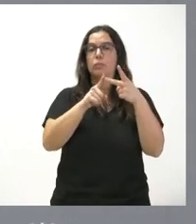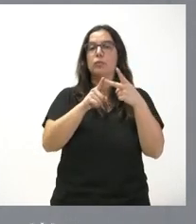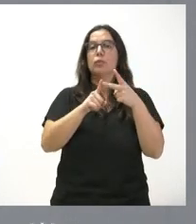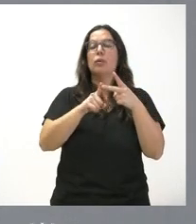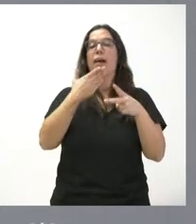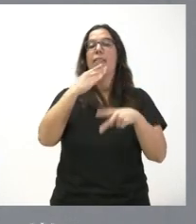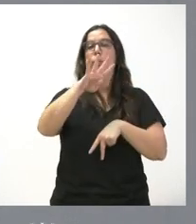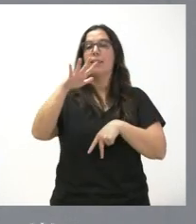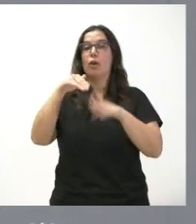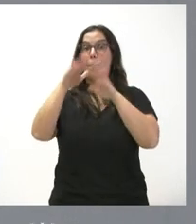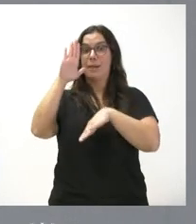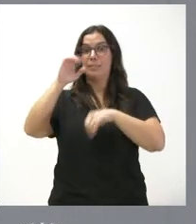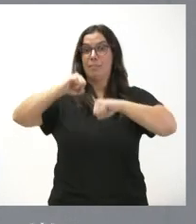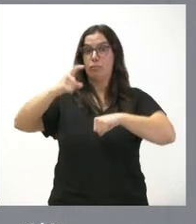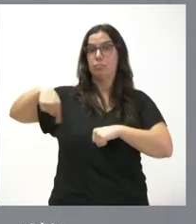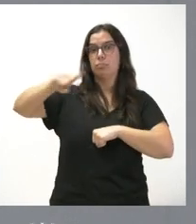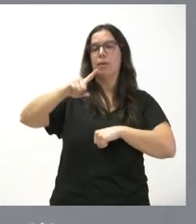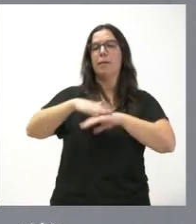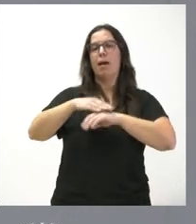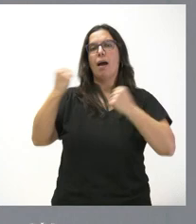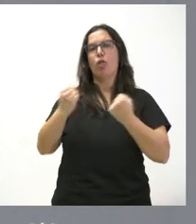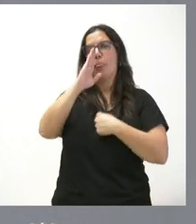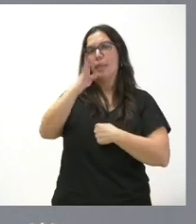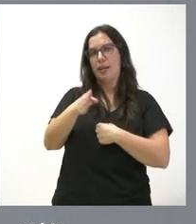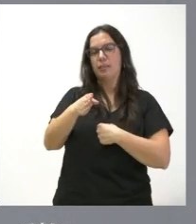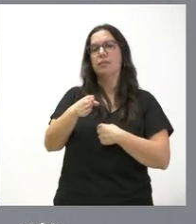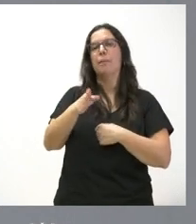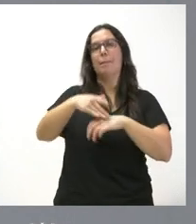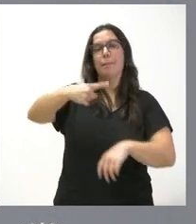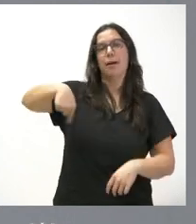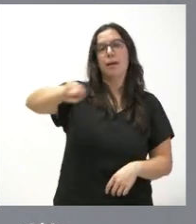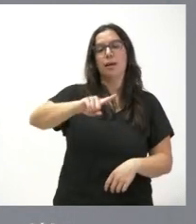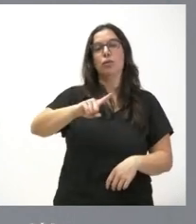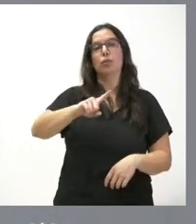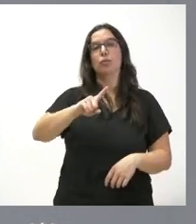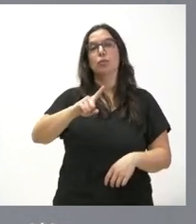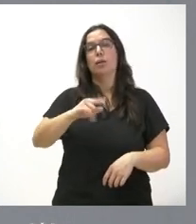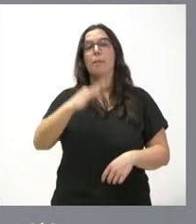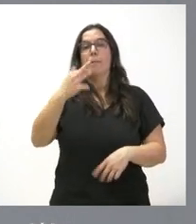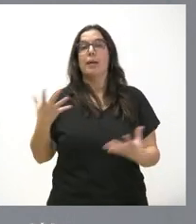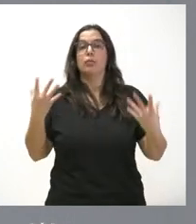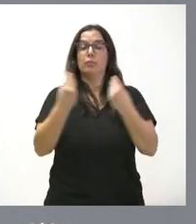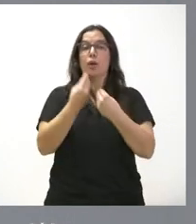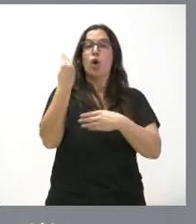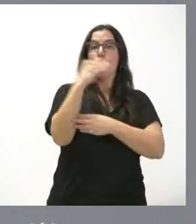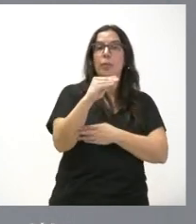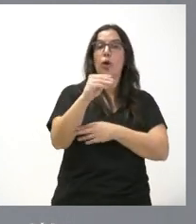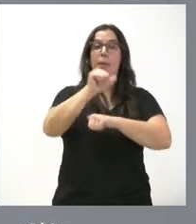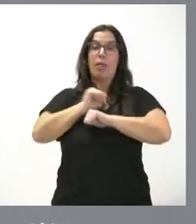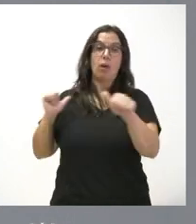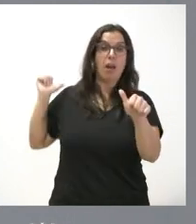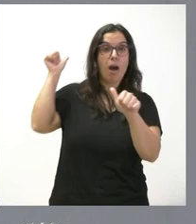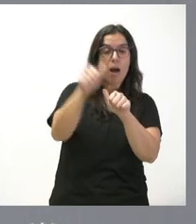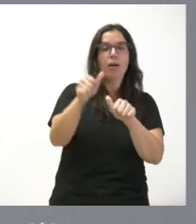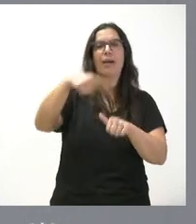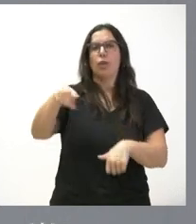de 45 años para ofrecer acciones directas al colectivo de mayores junto con los jóvenes y parados de larga duración que son quienes tienen más dificultades para